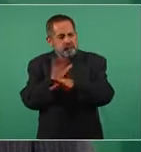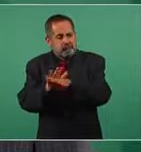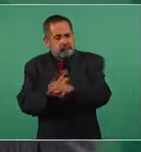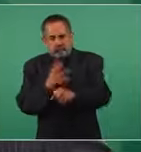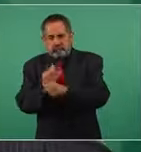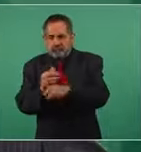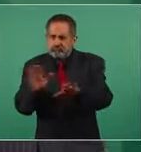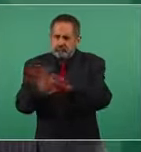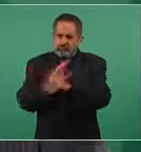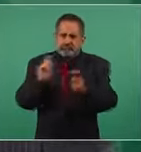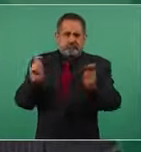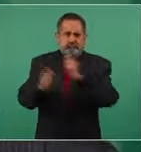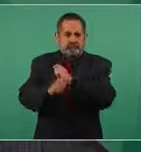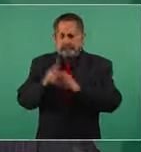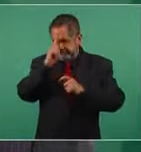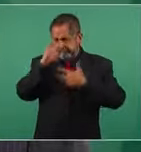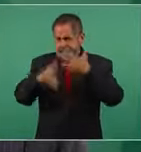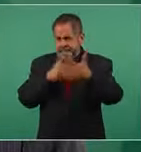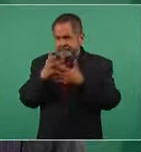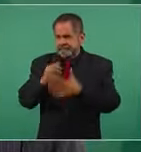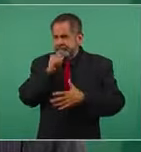y no hay violencia